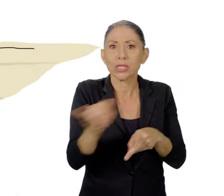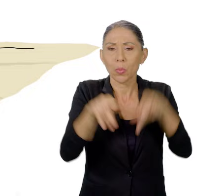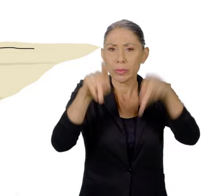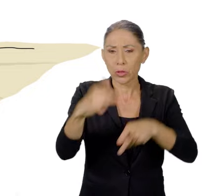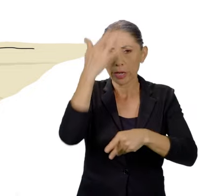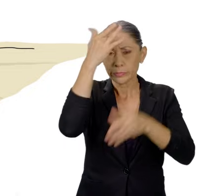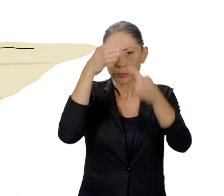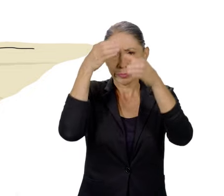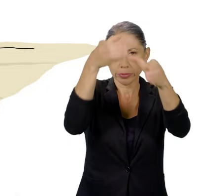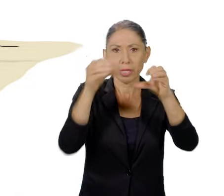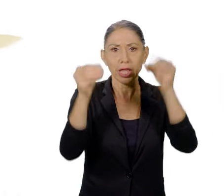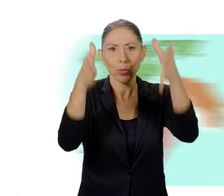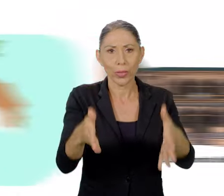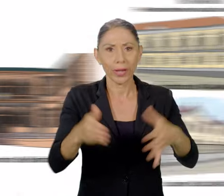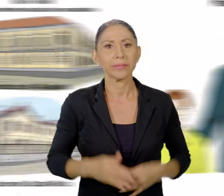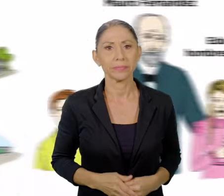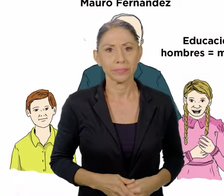intelectual y educadora.